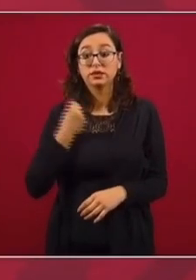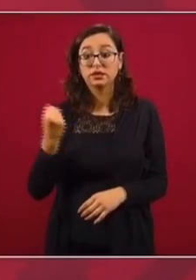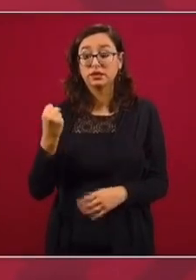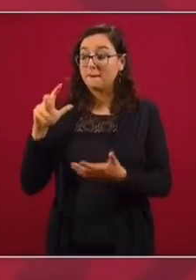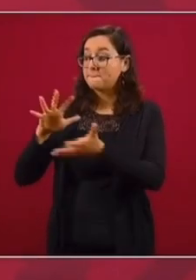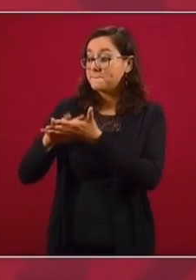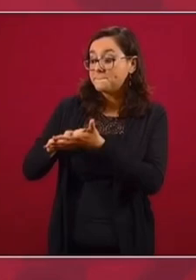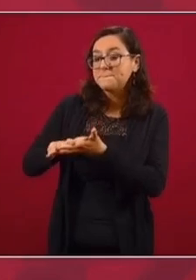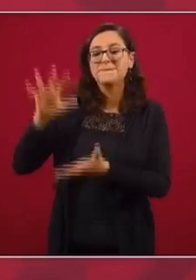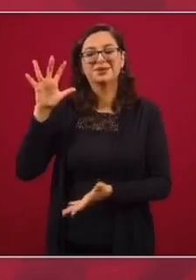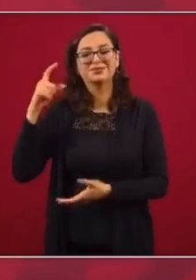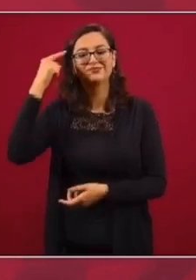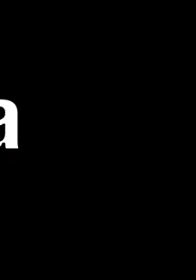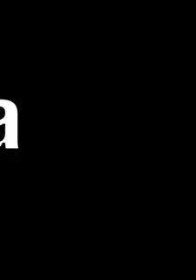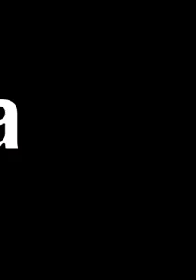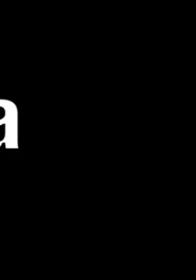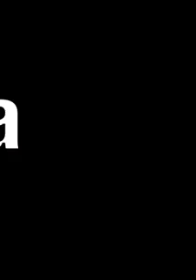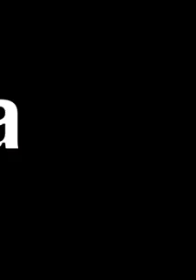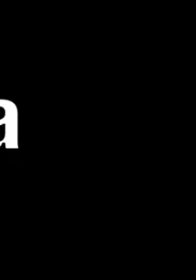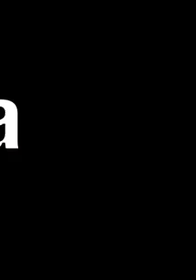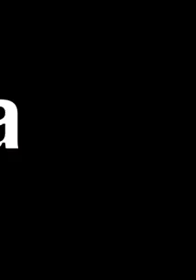mayoría está consciente.